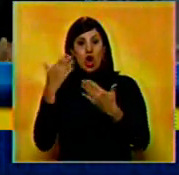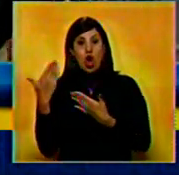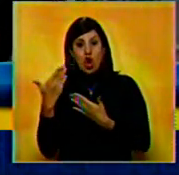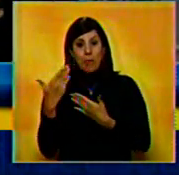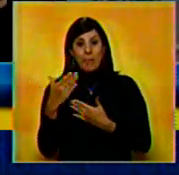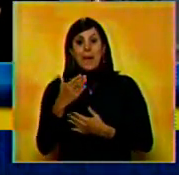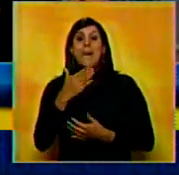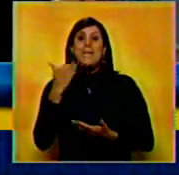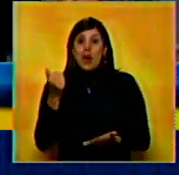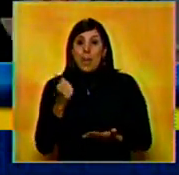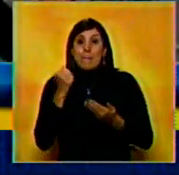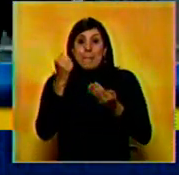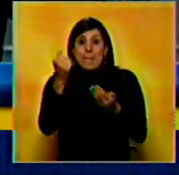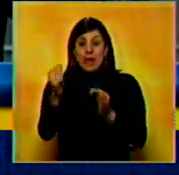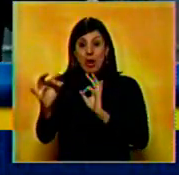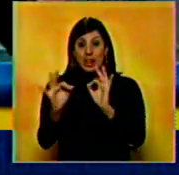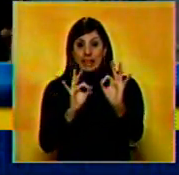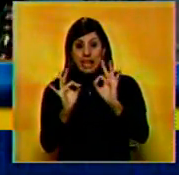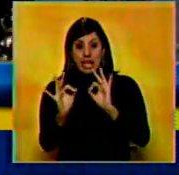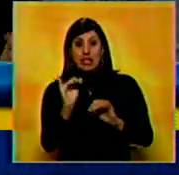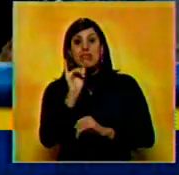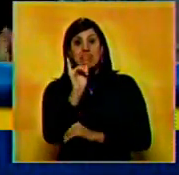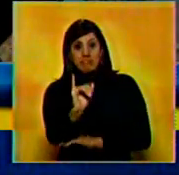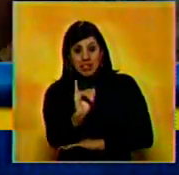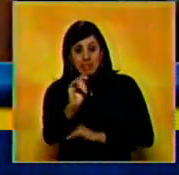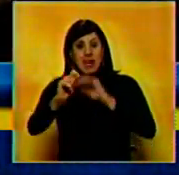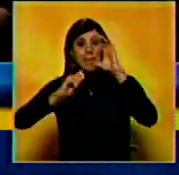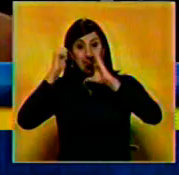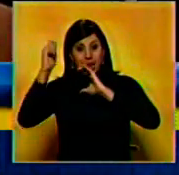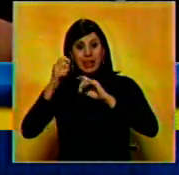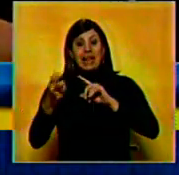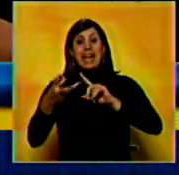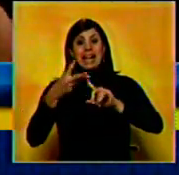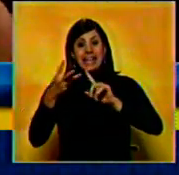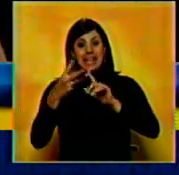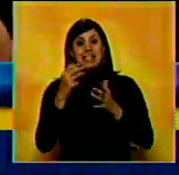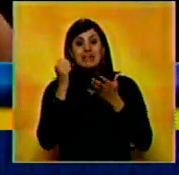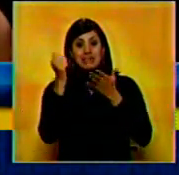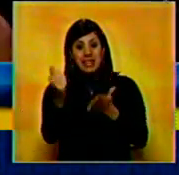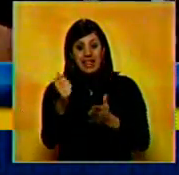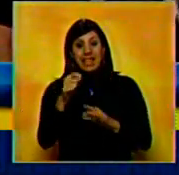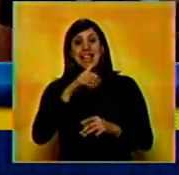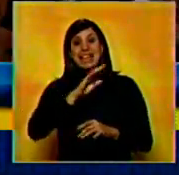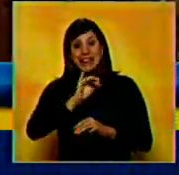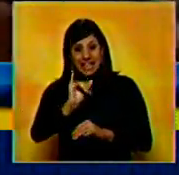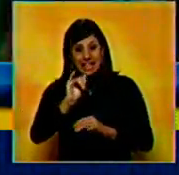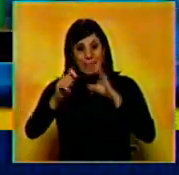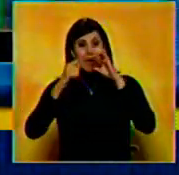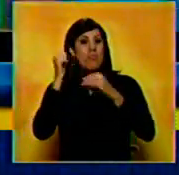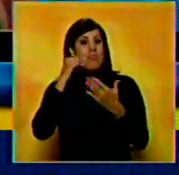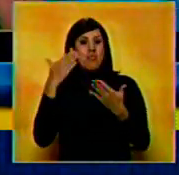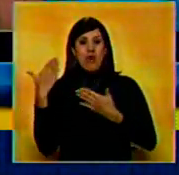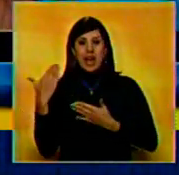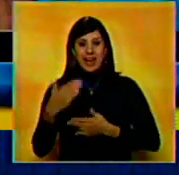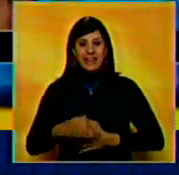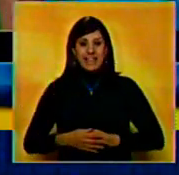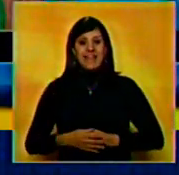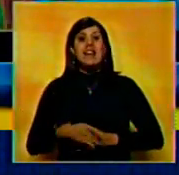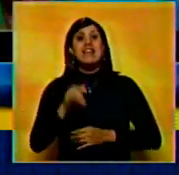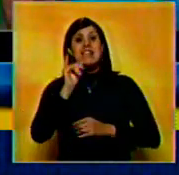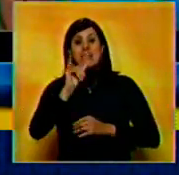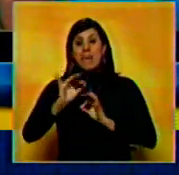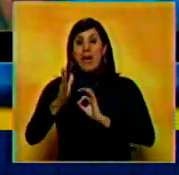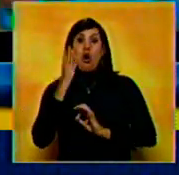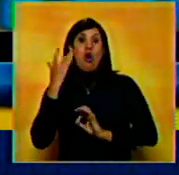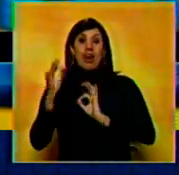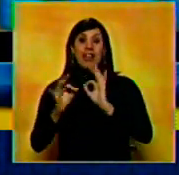Jackman, fue premiado como Mejor Actor en la misma categoría y el tercer galardón que obtuvo la cinta fue para Annie Haraway y como